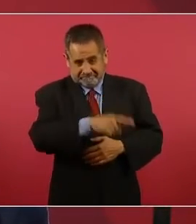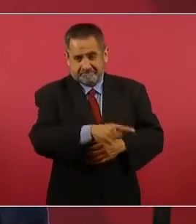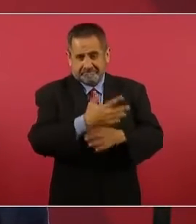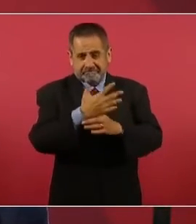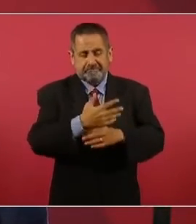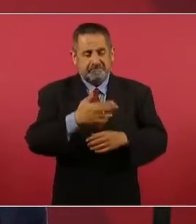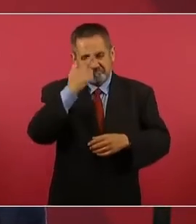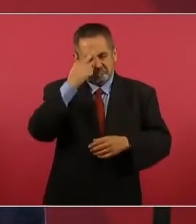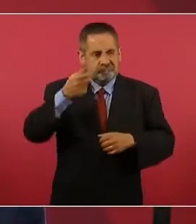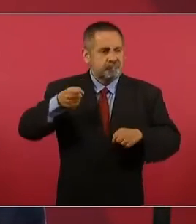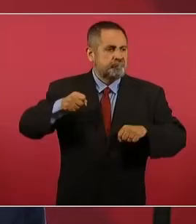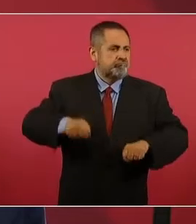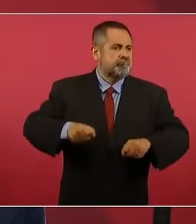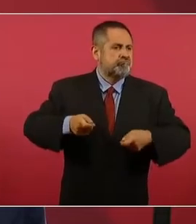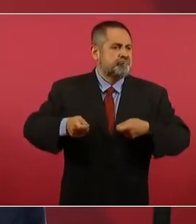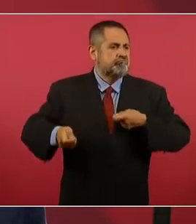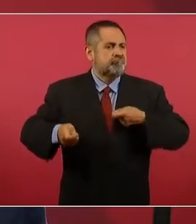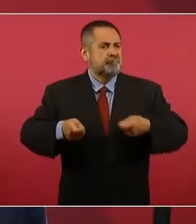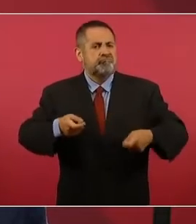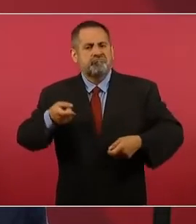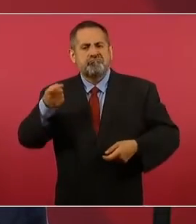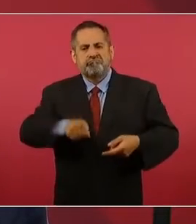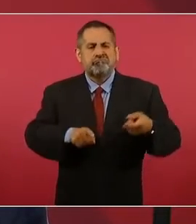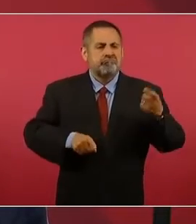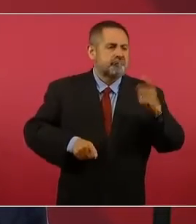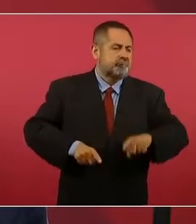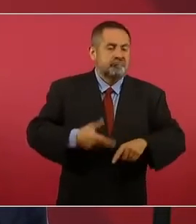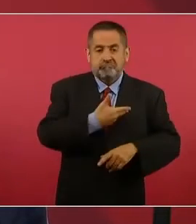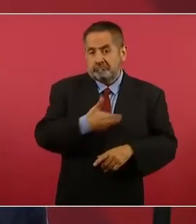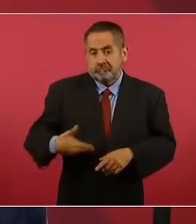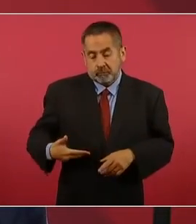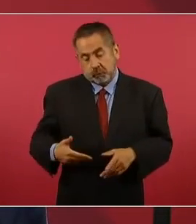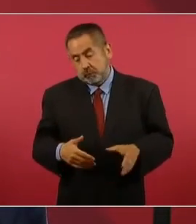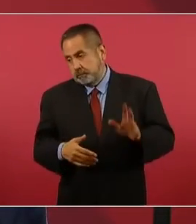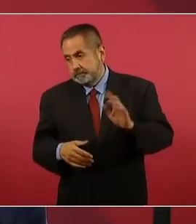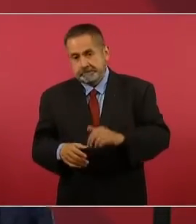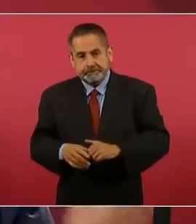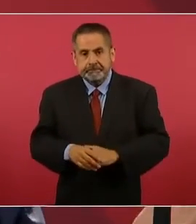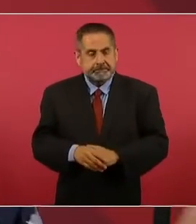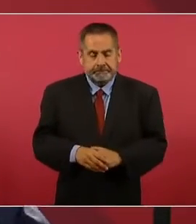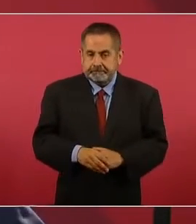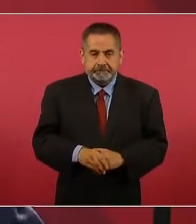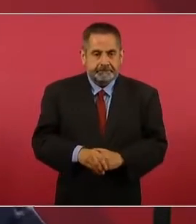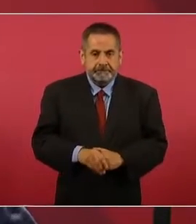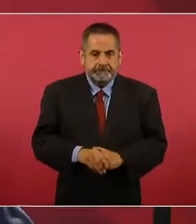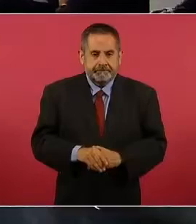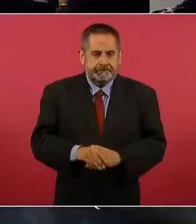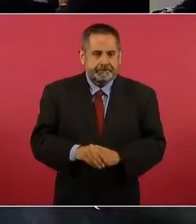Estado autoritario, pero